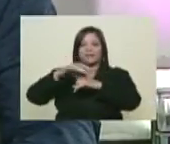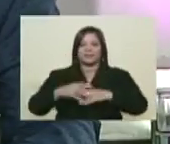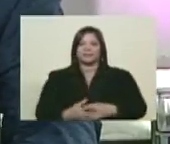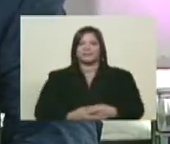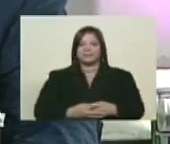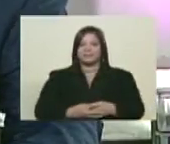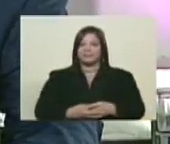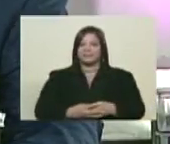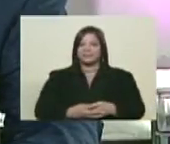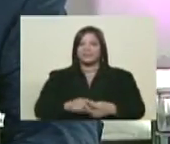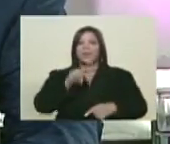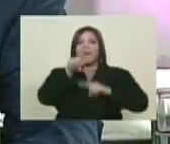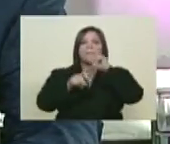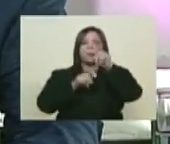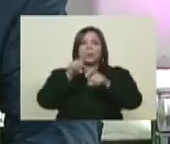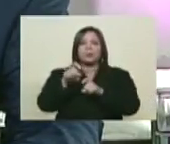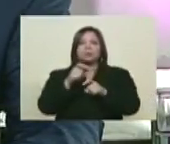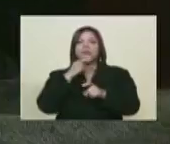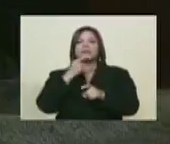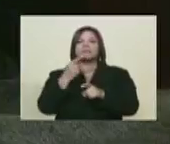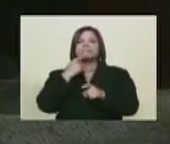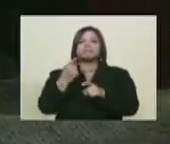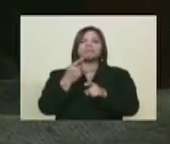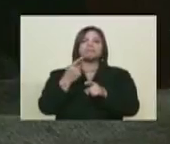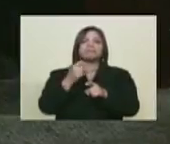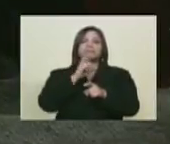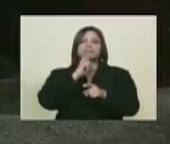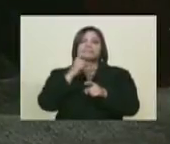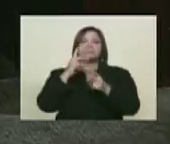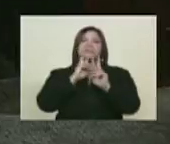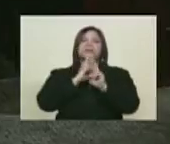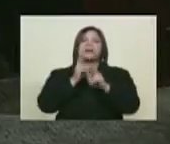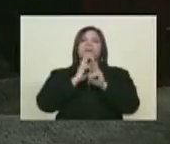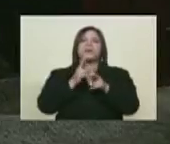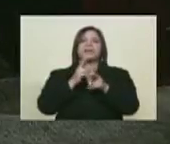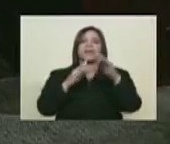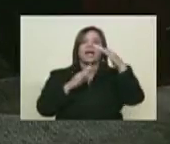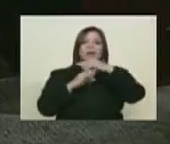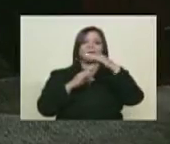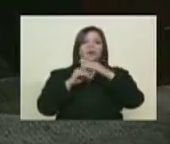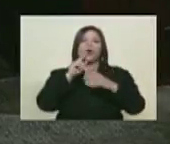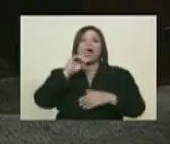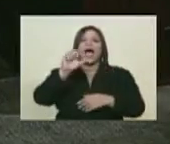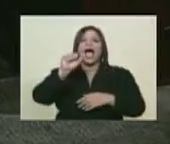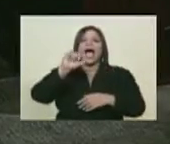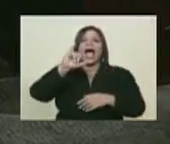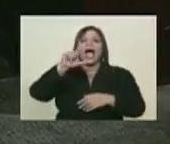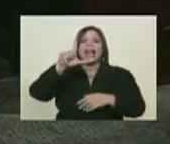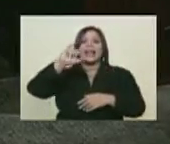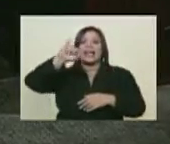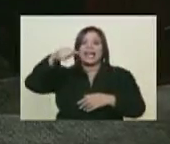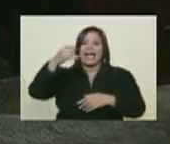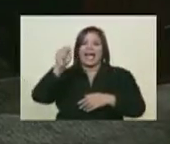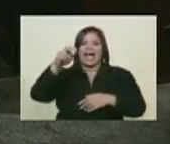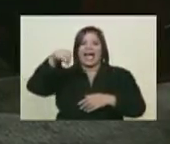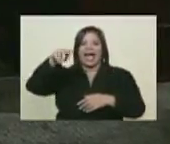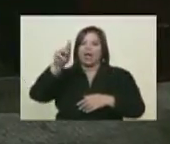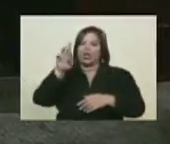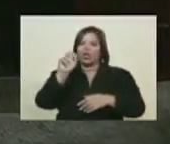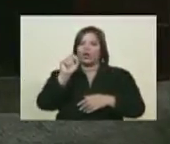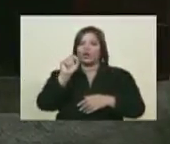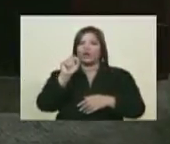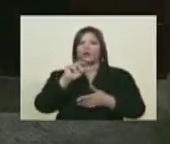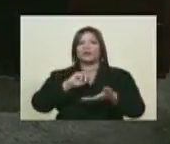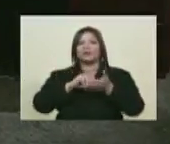Filbén para sus preguntas y comentarios a nuestro invitado de esta segunda parte del programa, el compañero Alejandro López. Insisto en que no es el